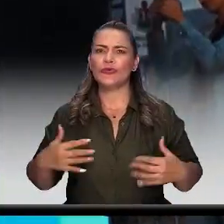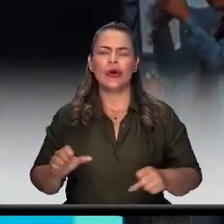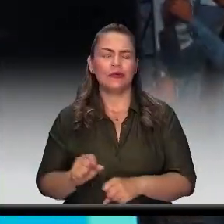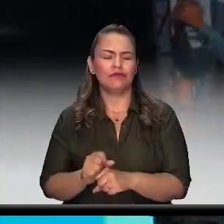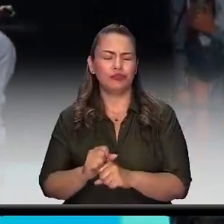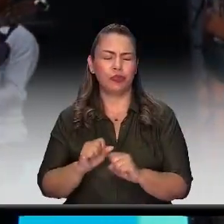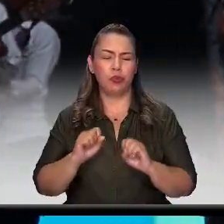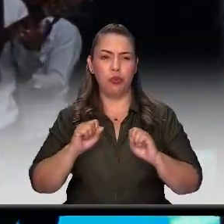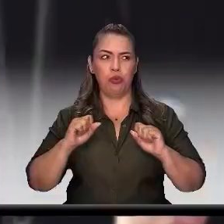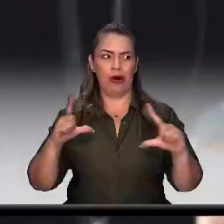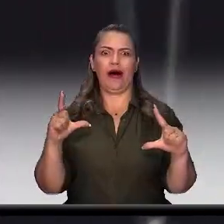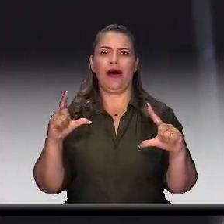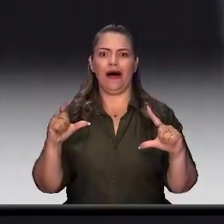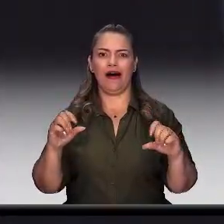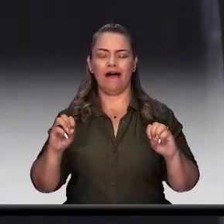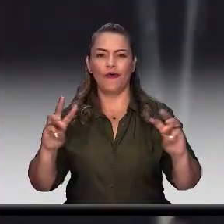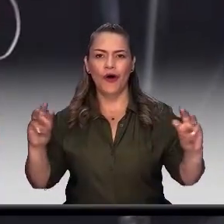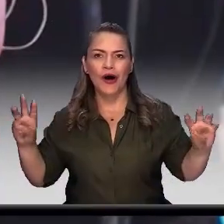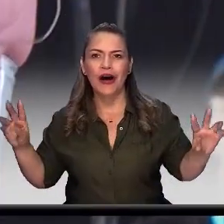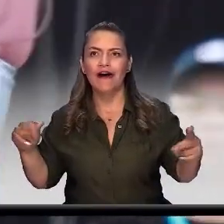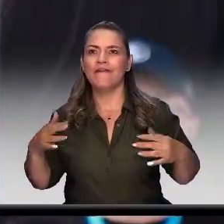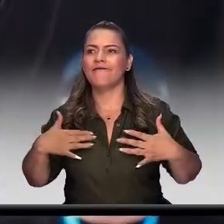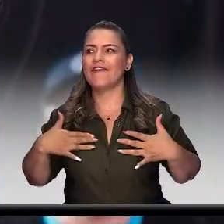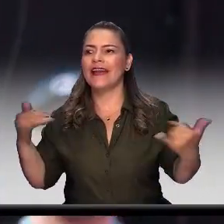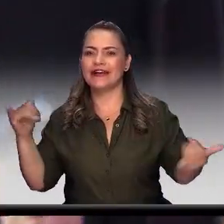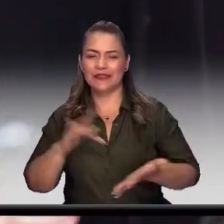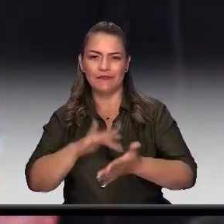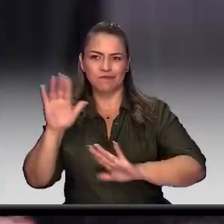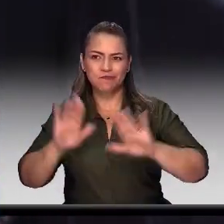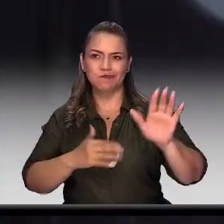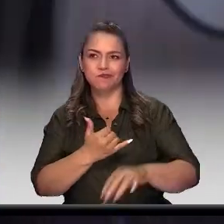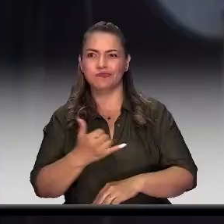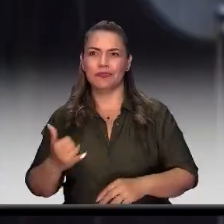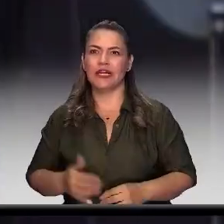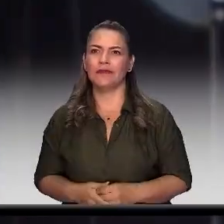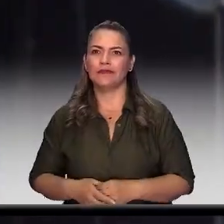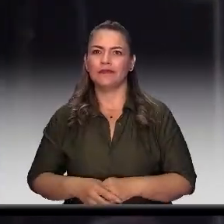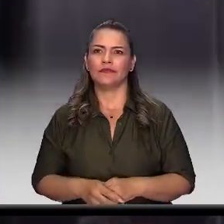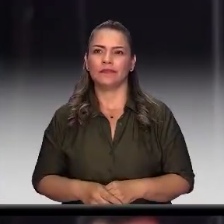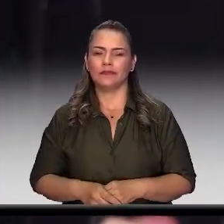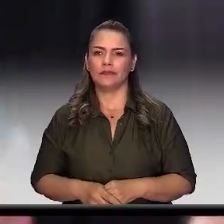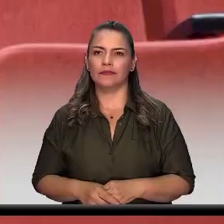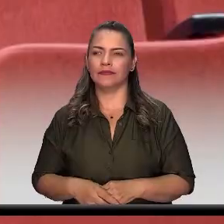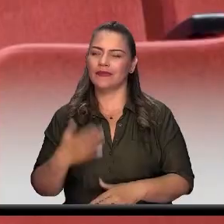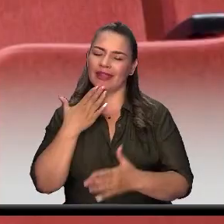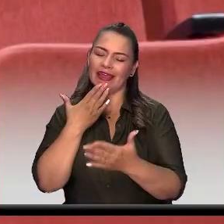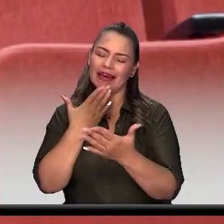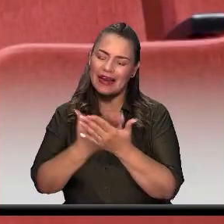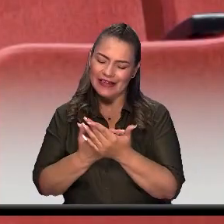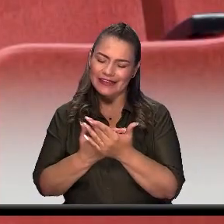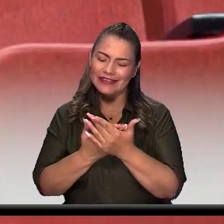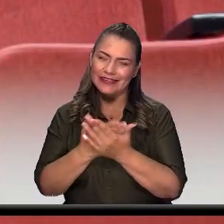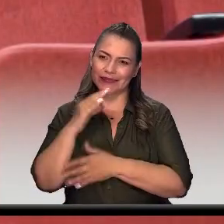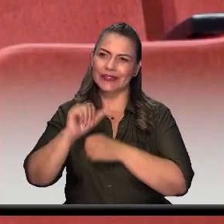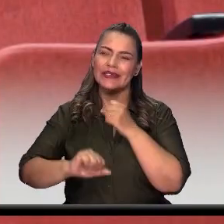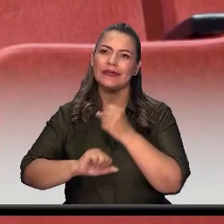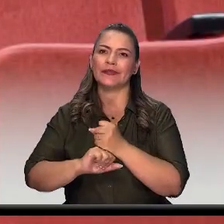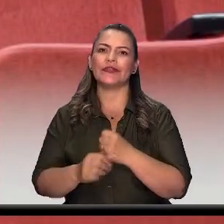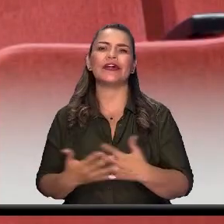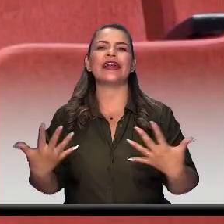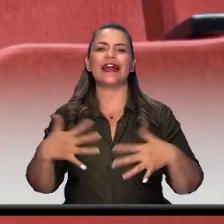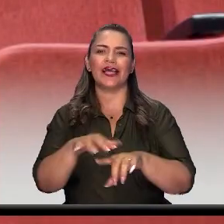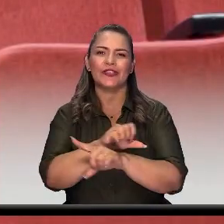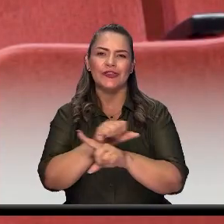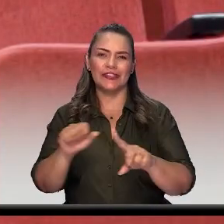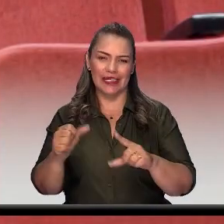de haber participado en ese evento de las fiestas. Muchísimas gracias por el apoyo, síganme en redes sociales en